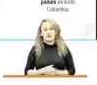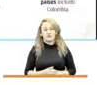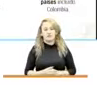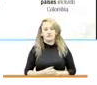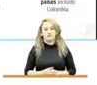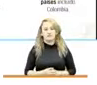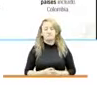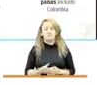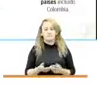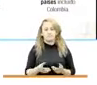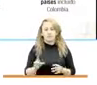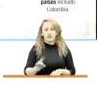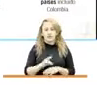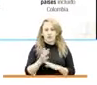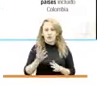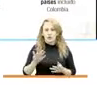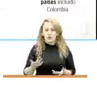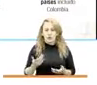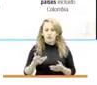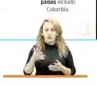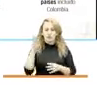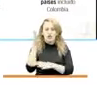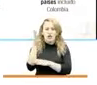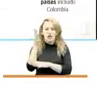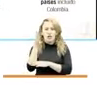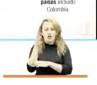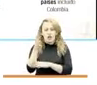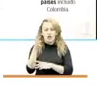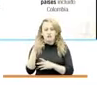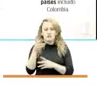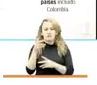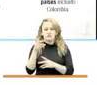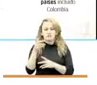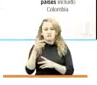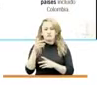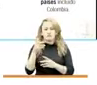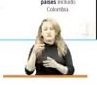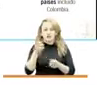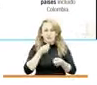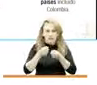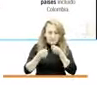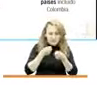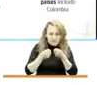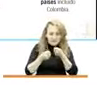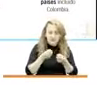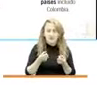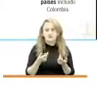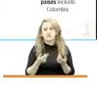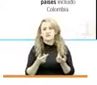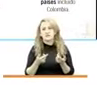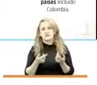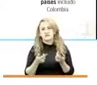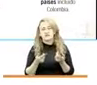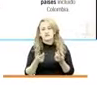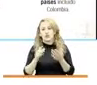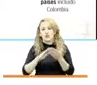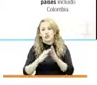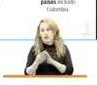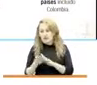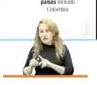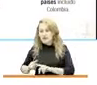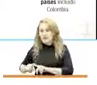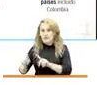través de seminarios, de conferencias, de entrevistas con diferentes comunidades y